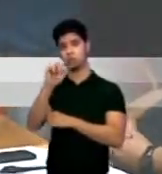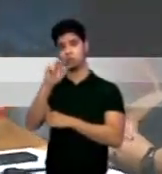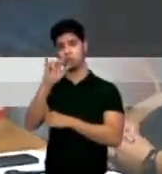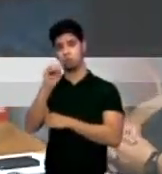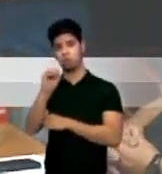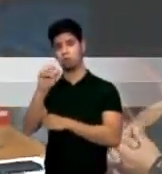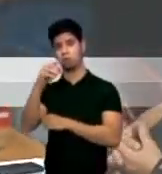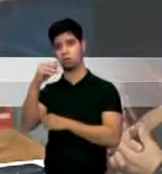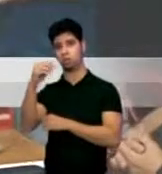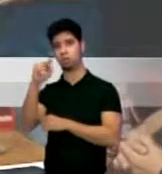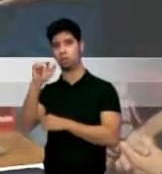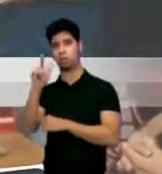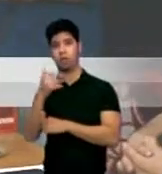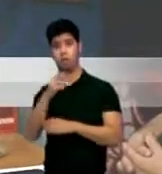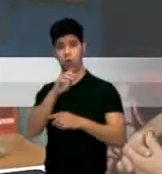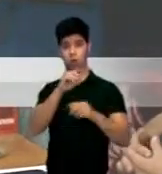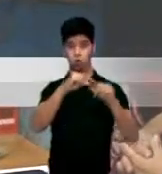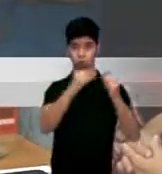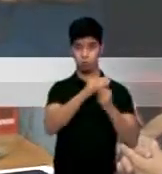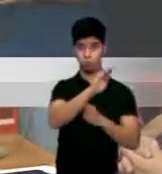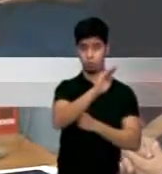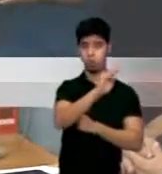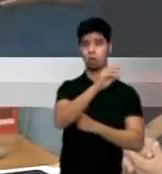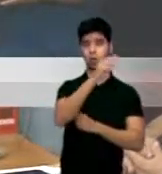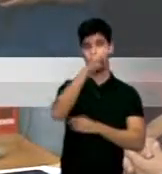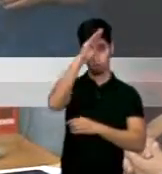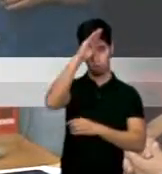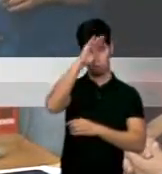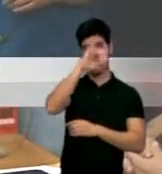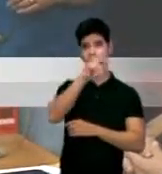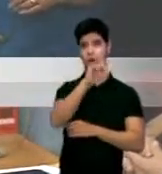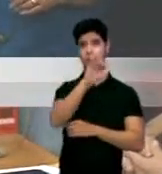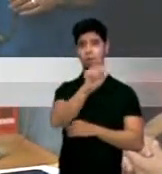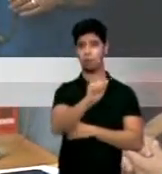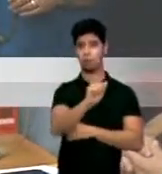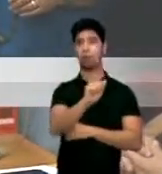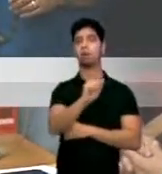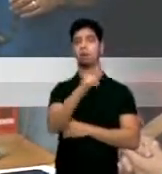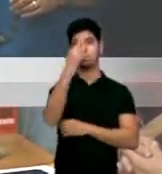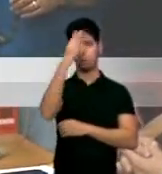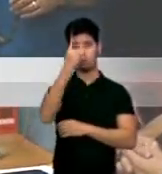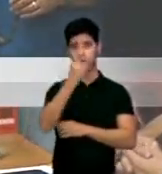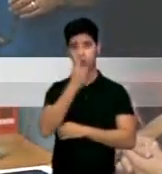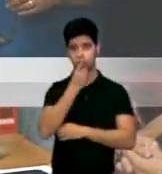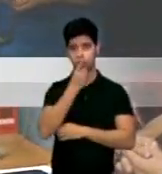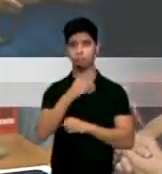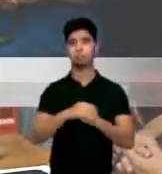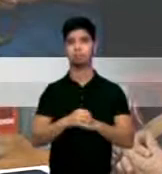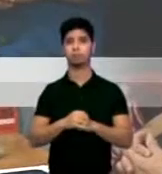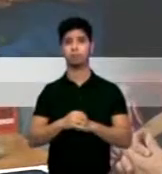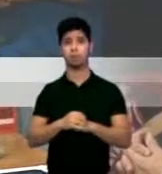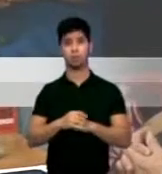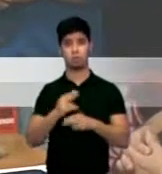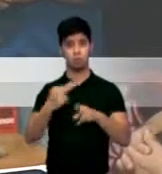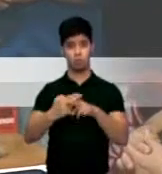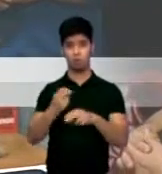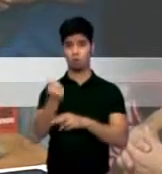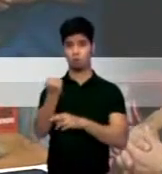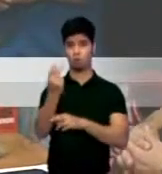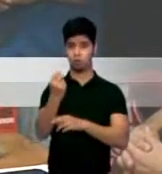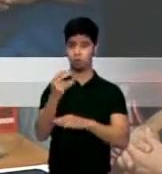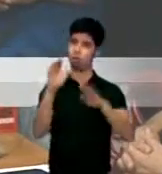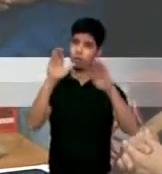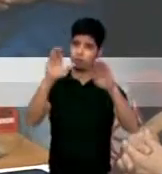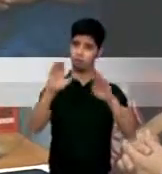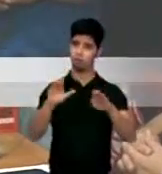formado por Cuba, Jamaica, Trinidad Tobago y República Dominicana. Por otro lado, los 12 magníficos están en el